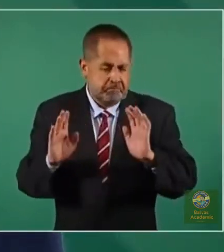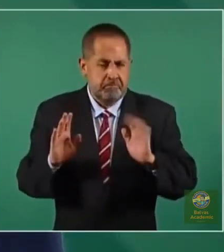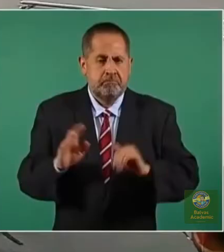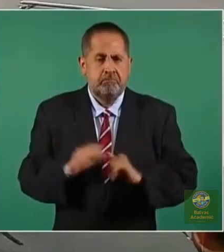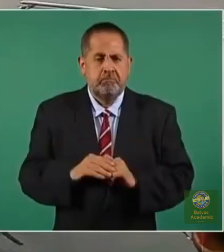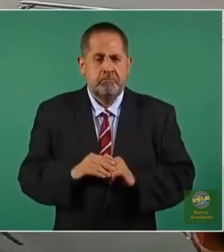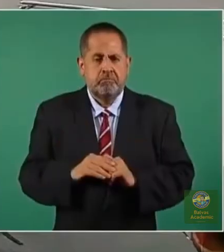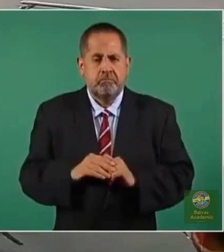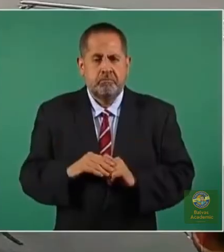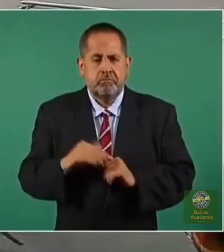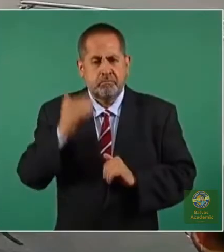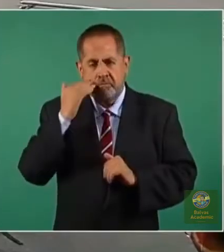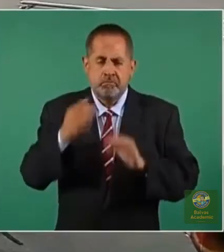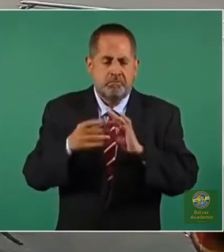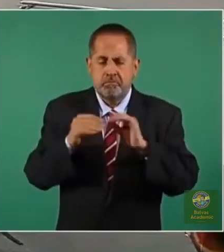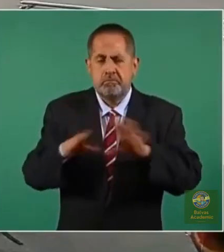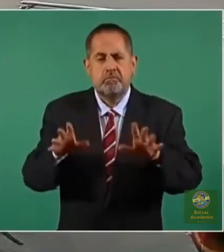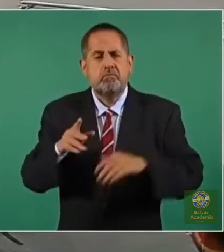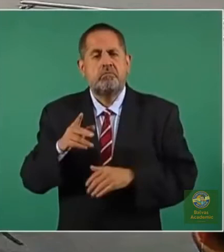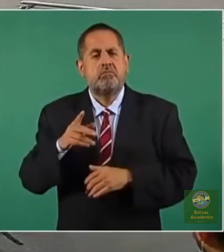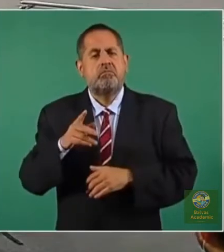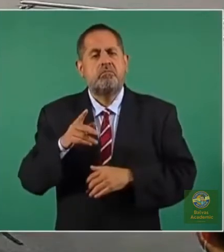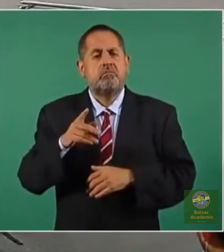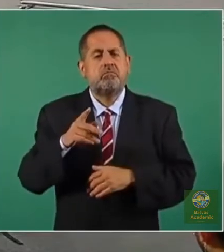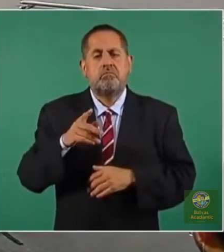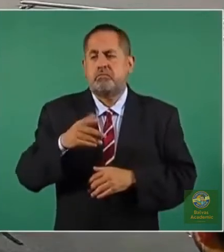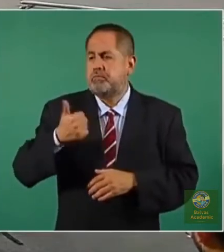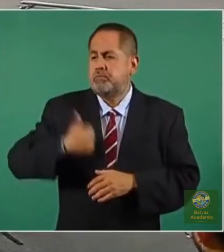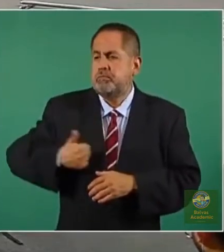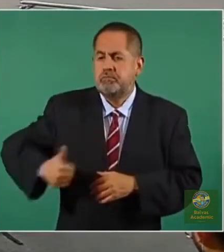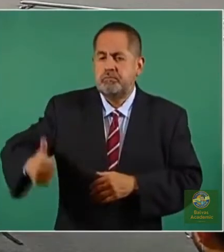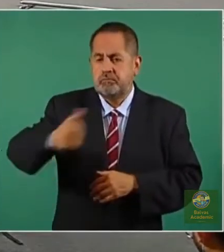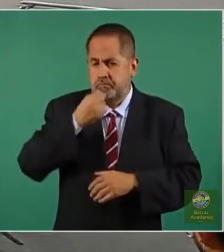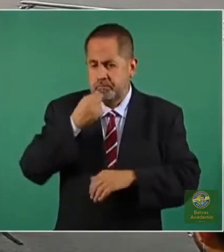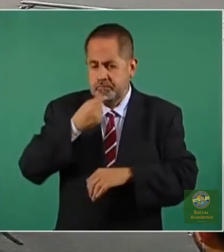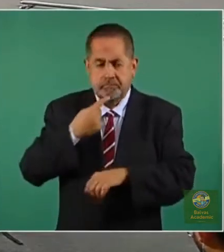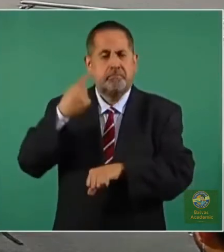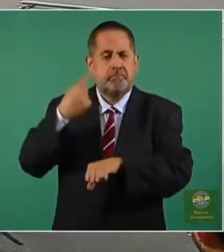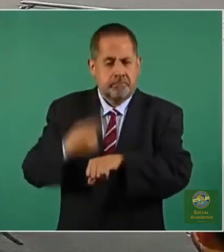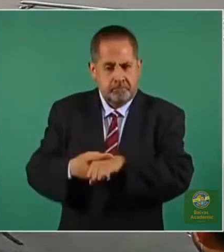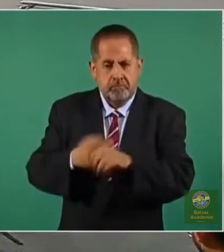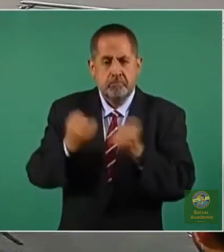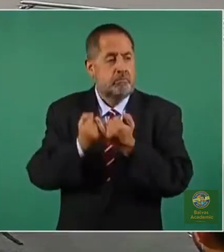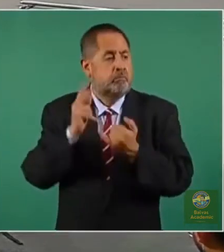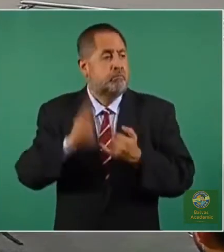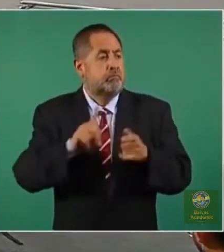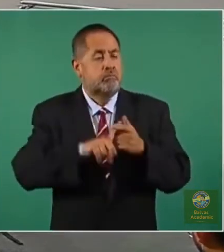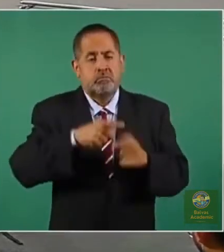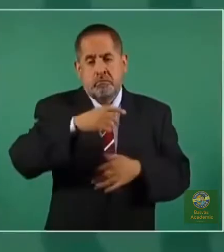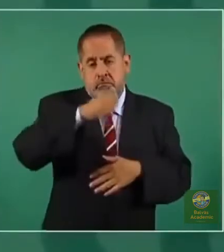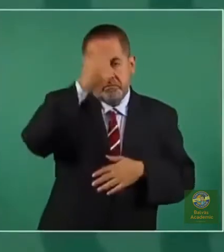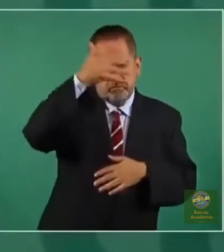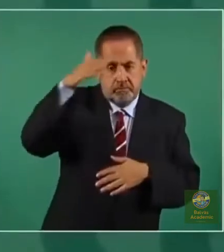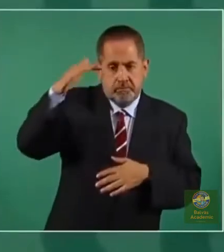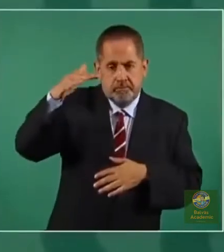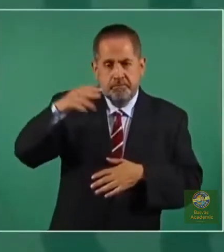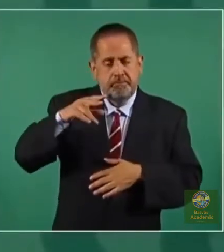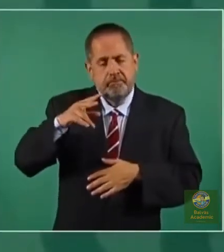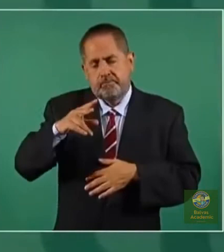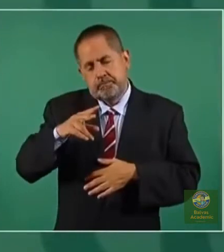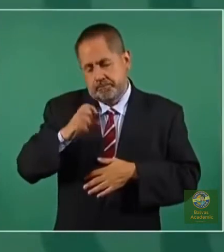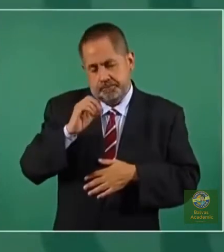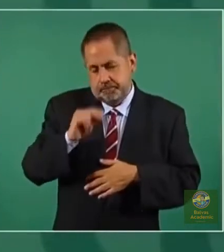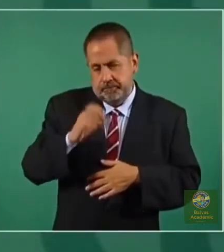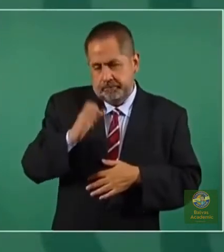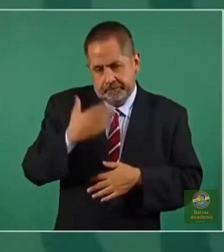una distorsión de la narrativa. Cada niño que se enferme, igual que cada adulto que se enferme, pues es desafortunado.